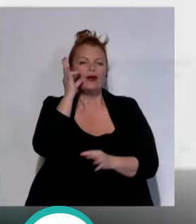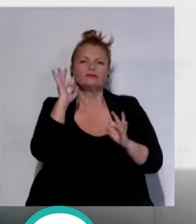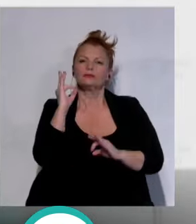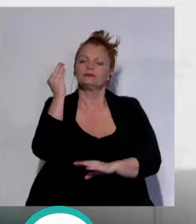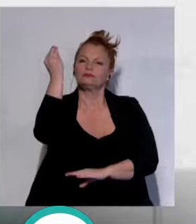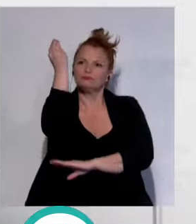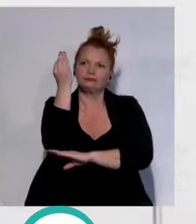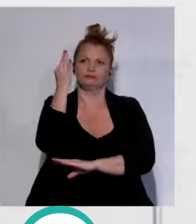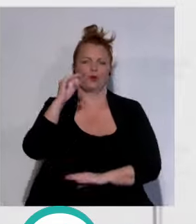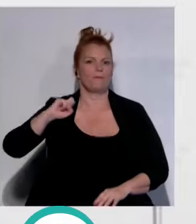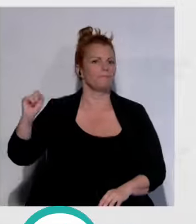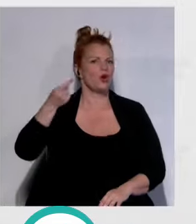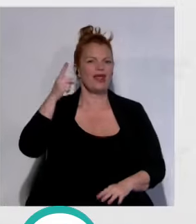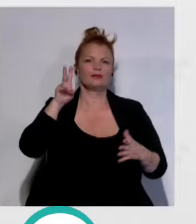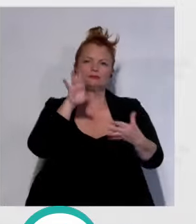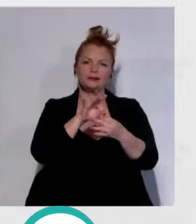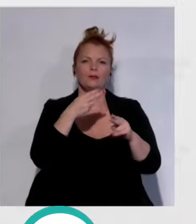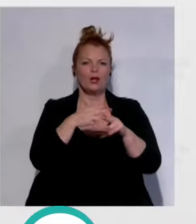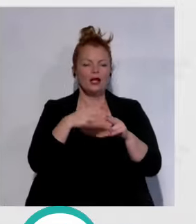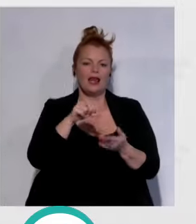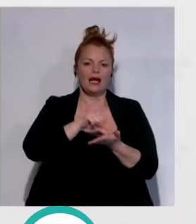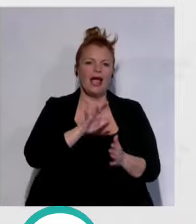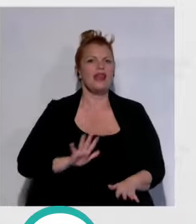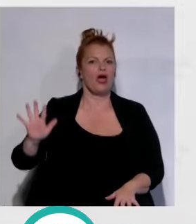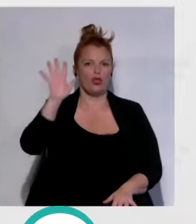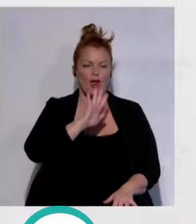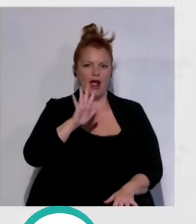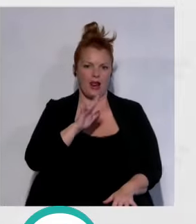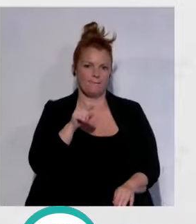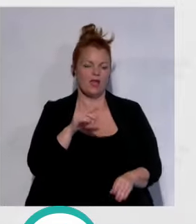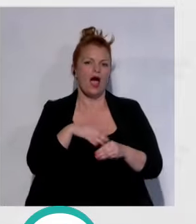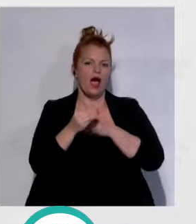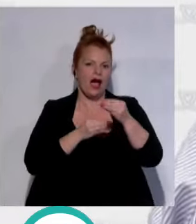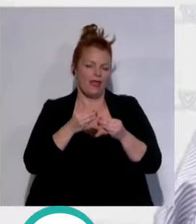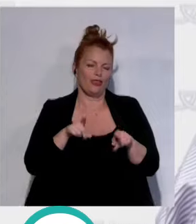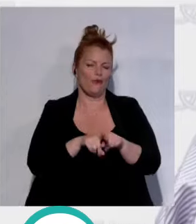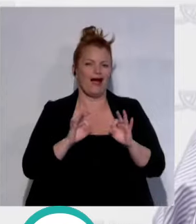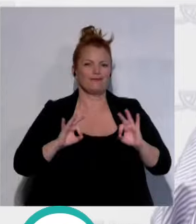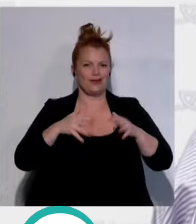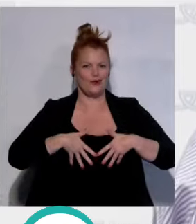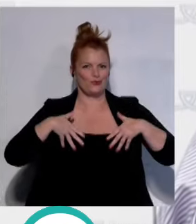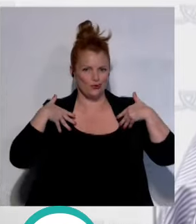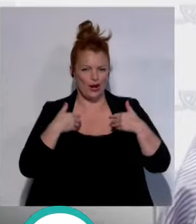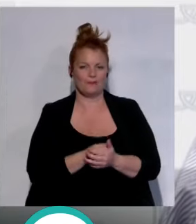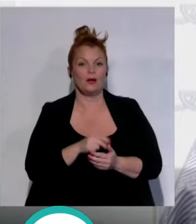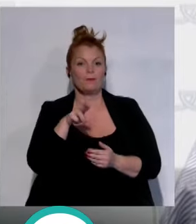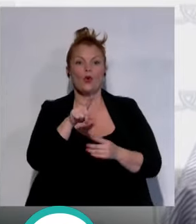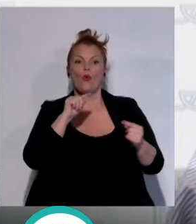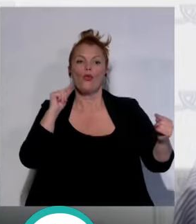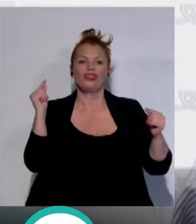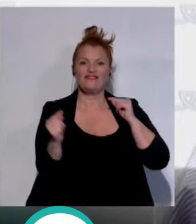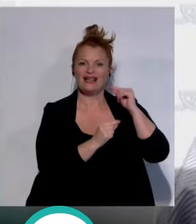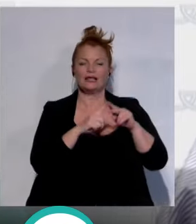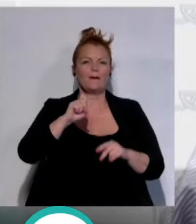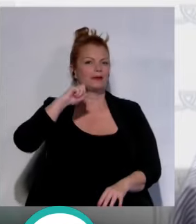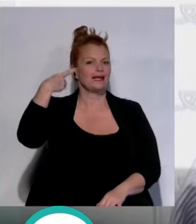en política a nivel local y a nivel nacional pues que me hace especial ilusión. Sentaremos en torno a un debate a la primera